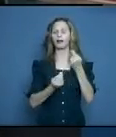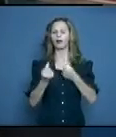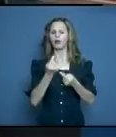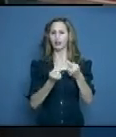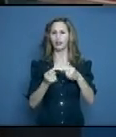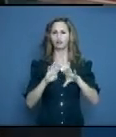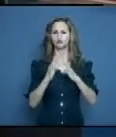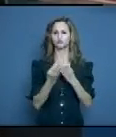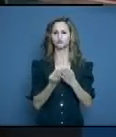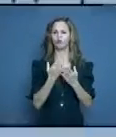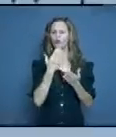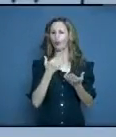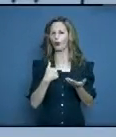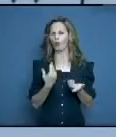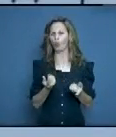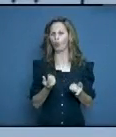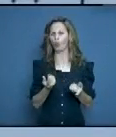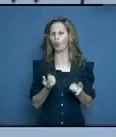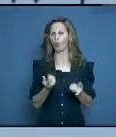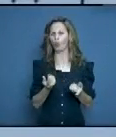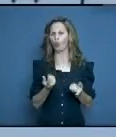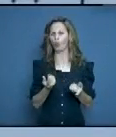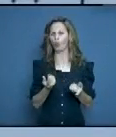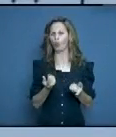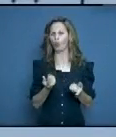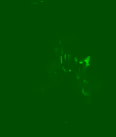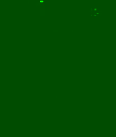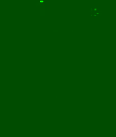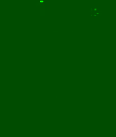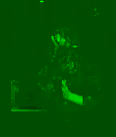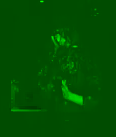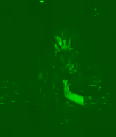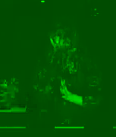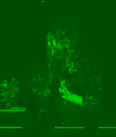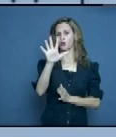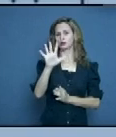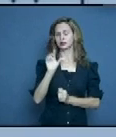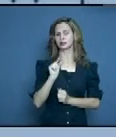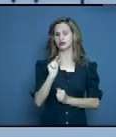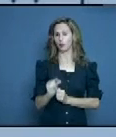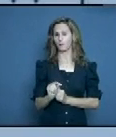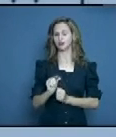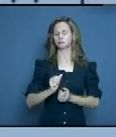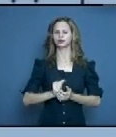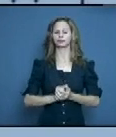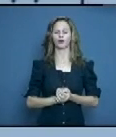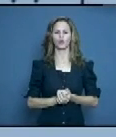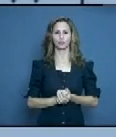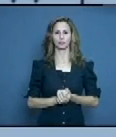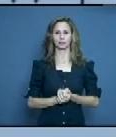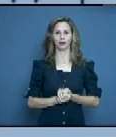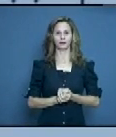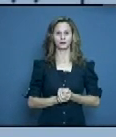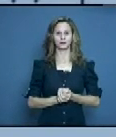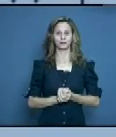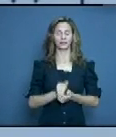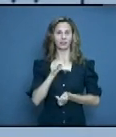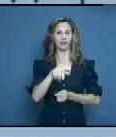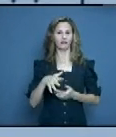virus del SARS-CoV-2, un total de 55, como vemos en pantalla, con el reporte de